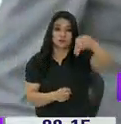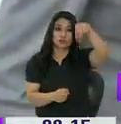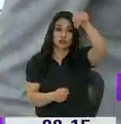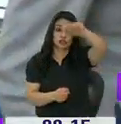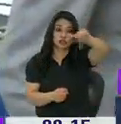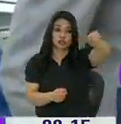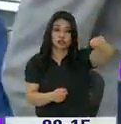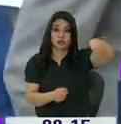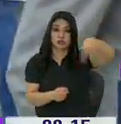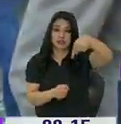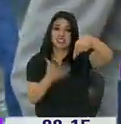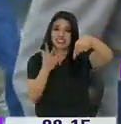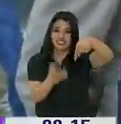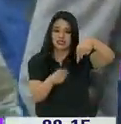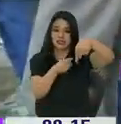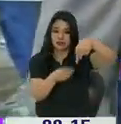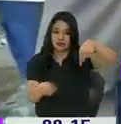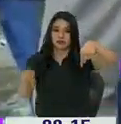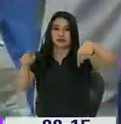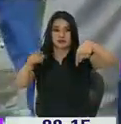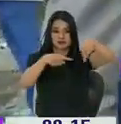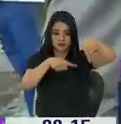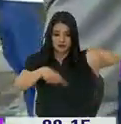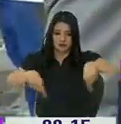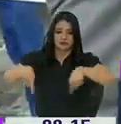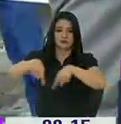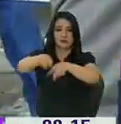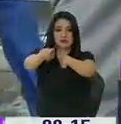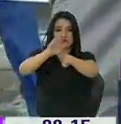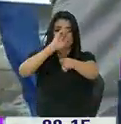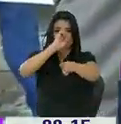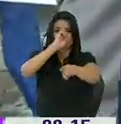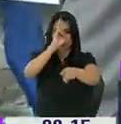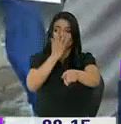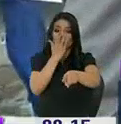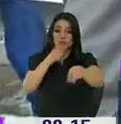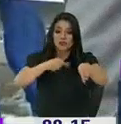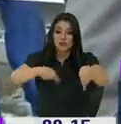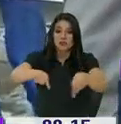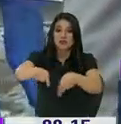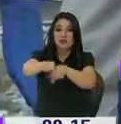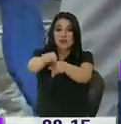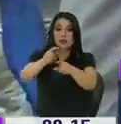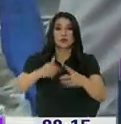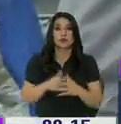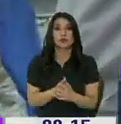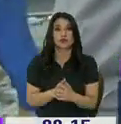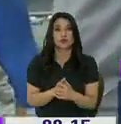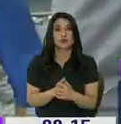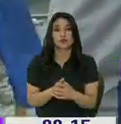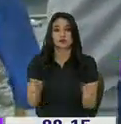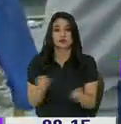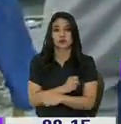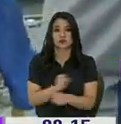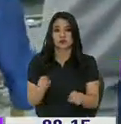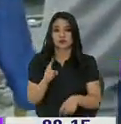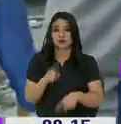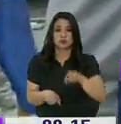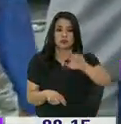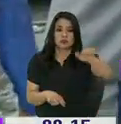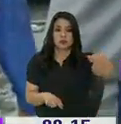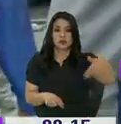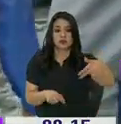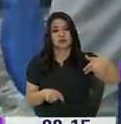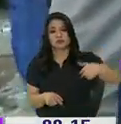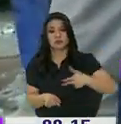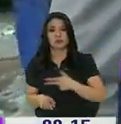de la ciudad y quieren tomar el contraflujo para ir por la autopista General Rumiñahui, menciona que no es posible, que muchas veces no les dejan y les